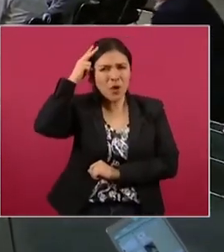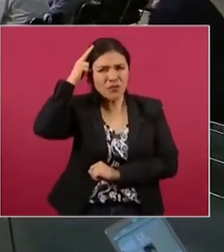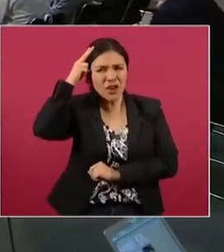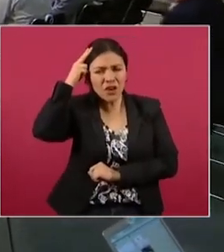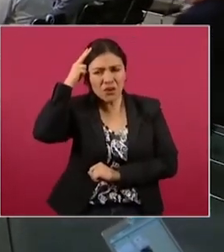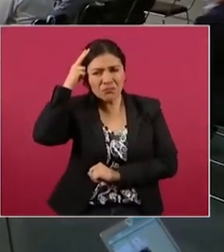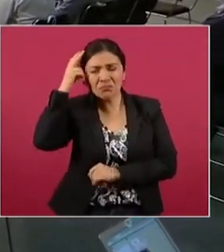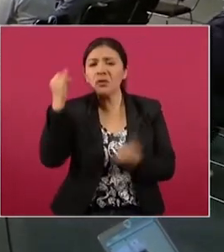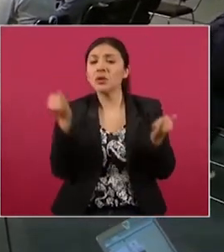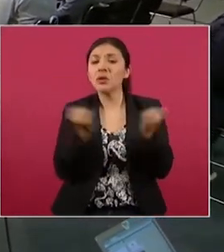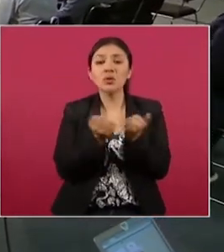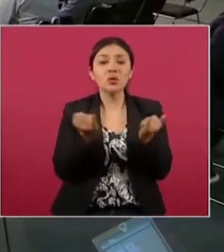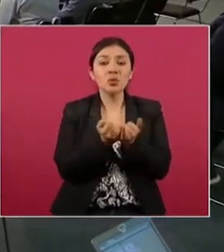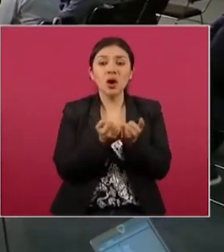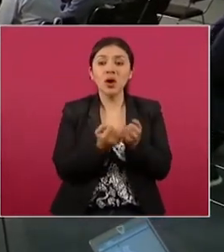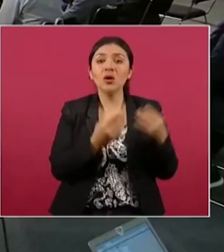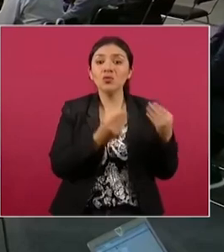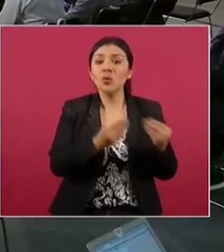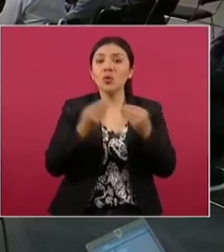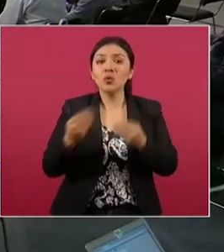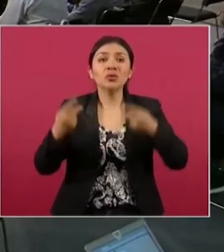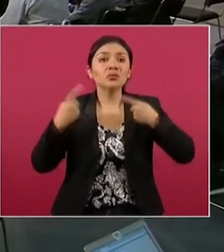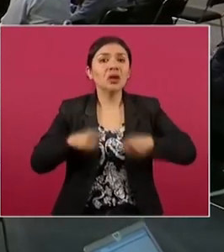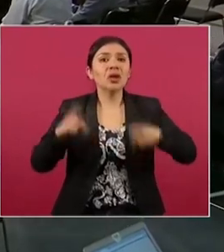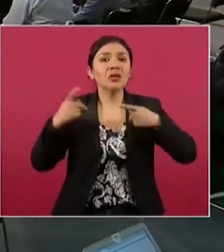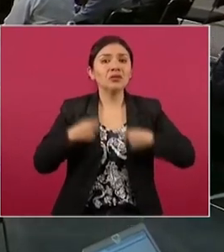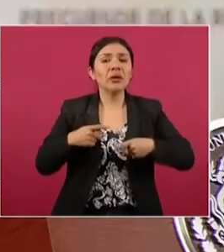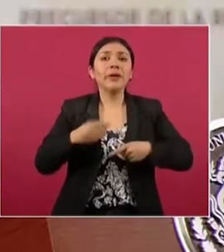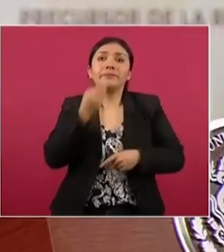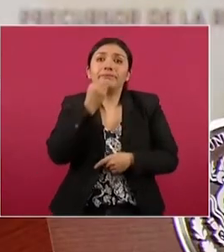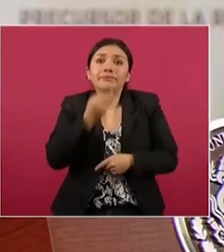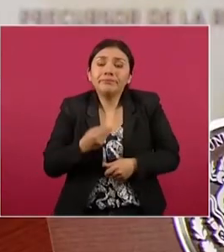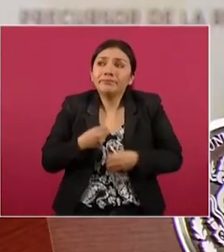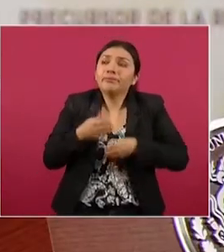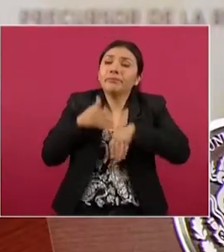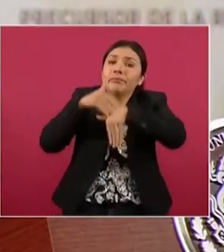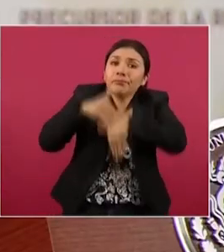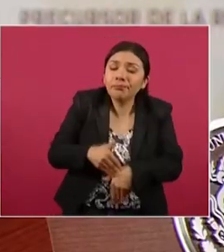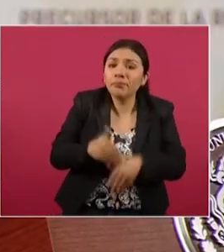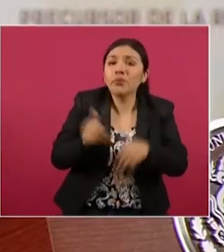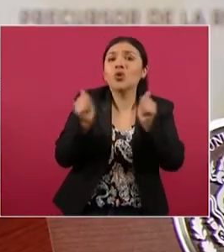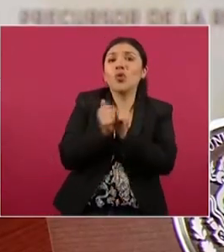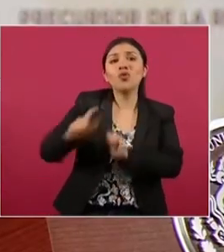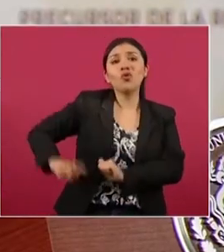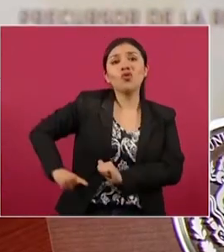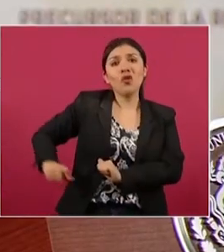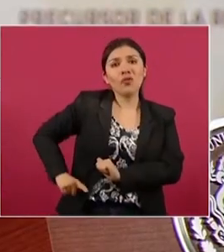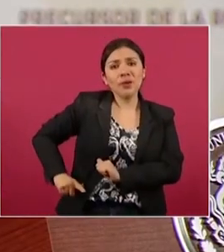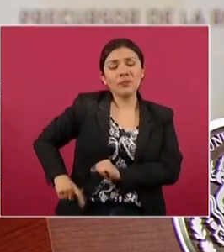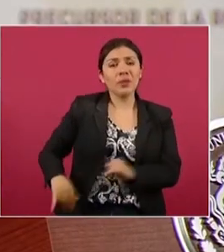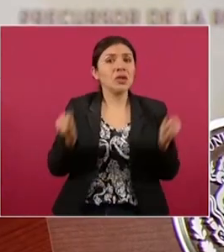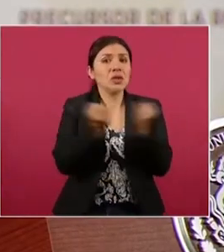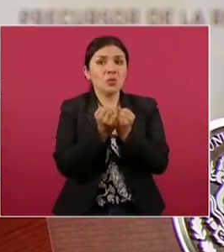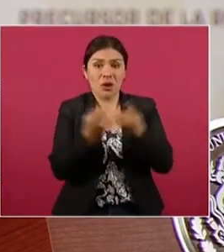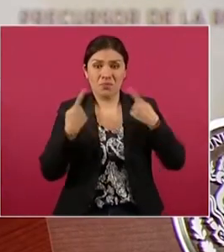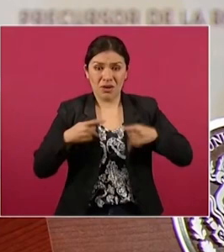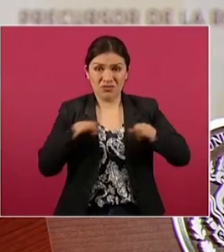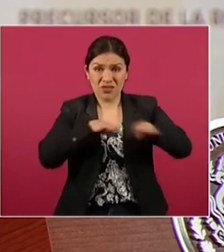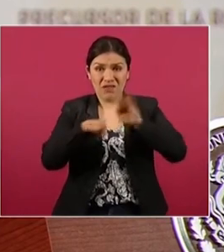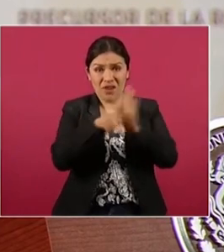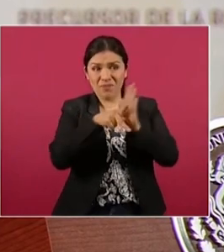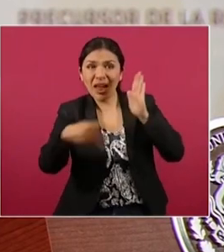entregada al régimen, tanto los intelectuales como los periodistas.